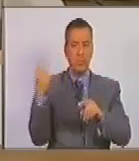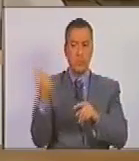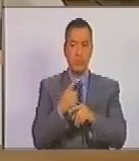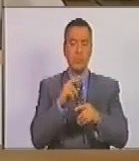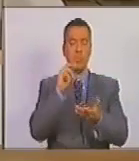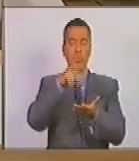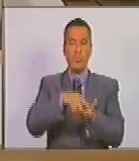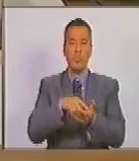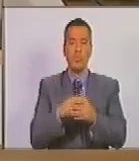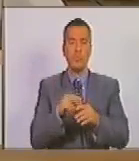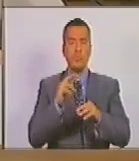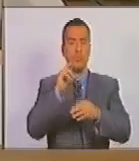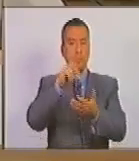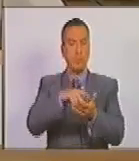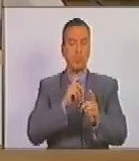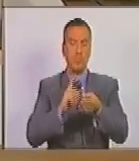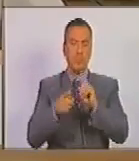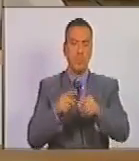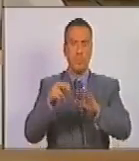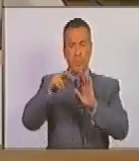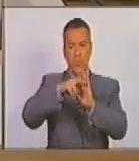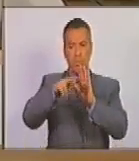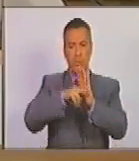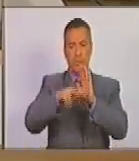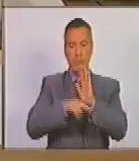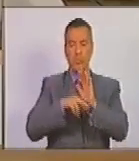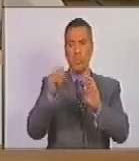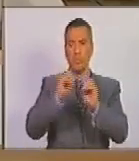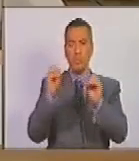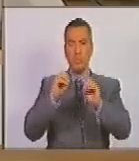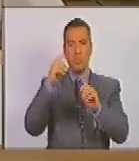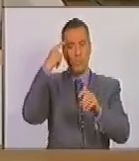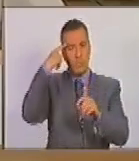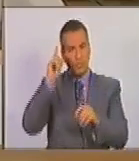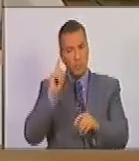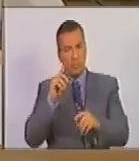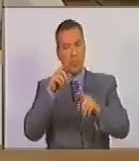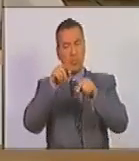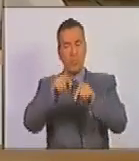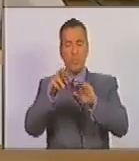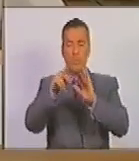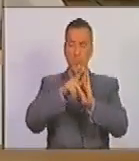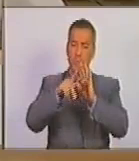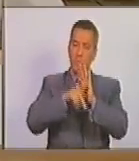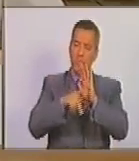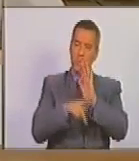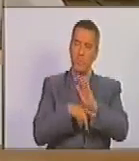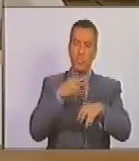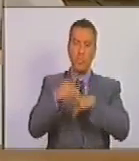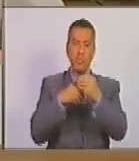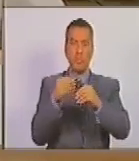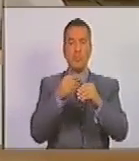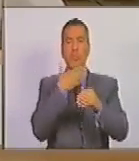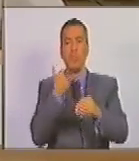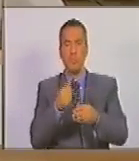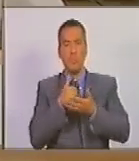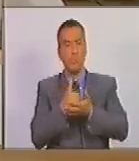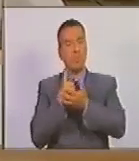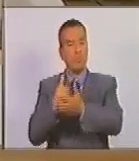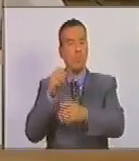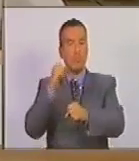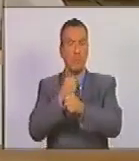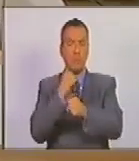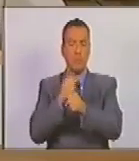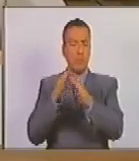la aplicación o concurrencia de varias normas o en la interpretación de una determinada norma, se aplicará la más favorable a la